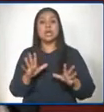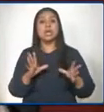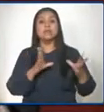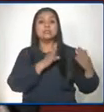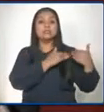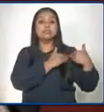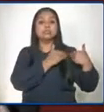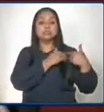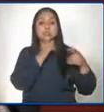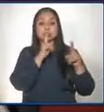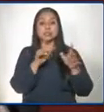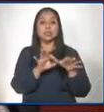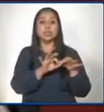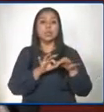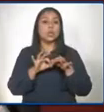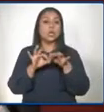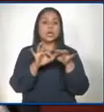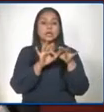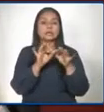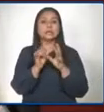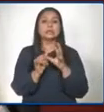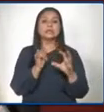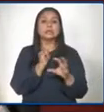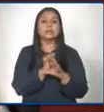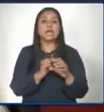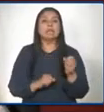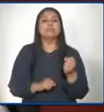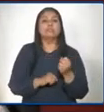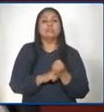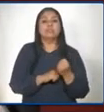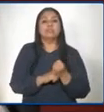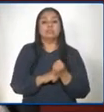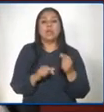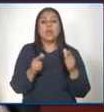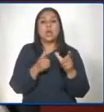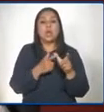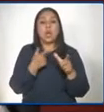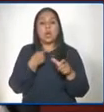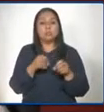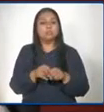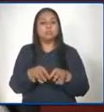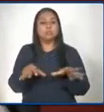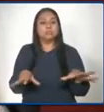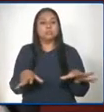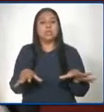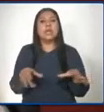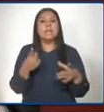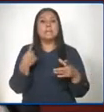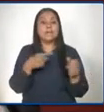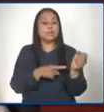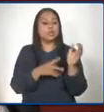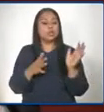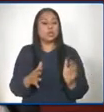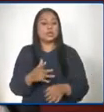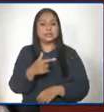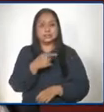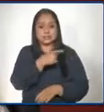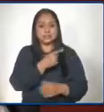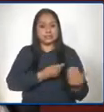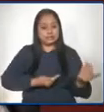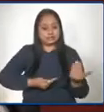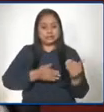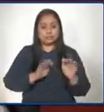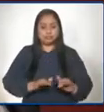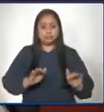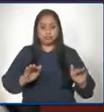organismo internacional que nos va a apoyar una vez más con epidemiólogos pediatras para que puedan irnos dando esa asesoría.